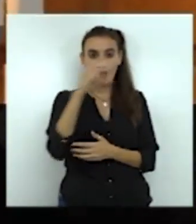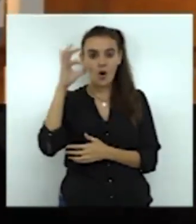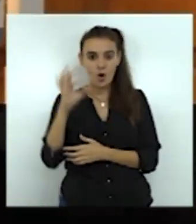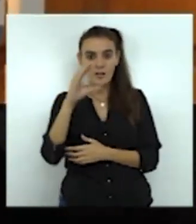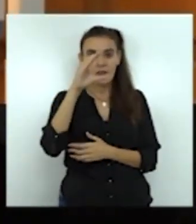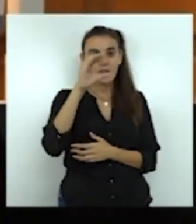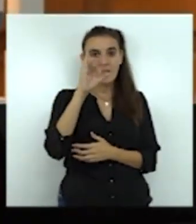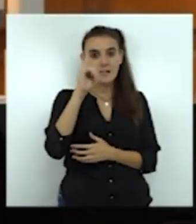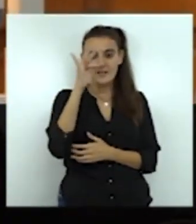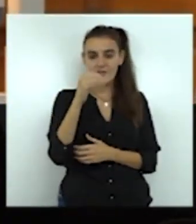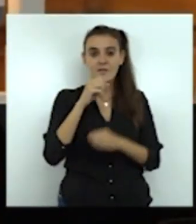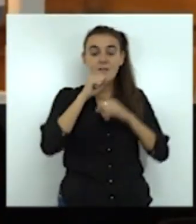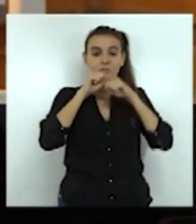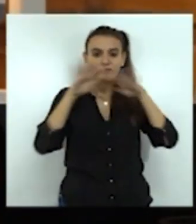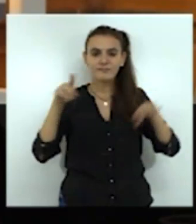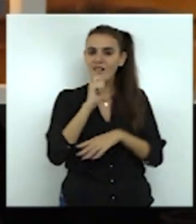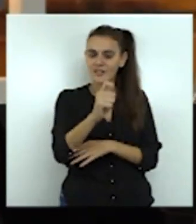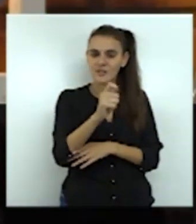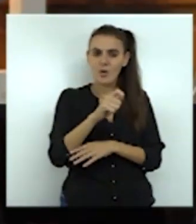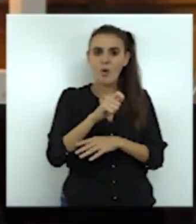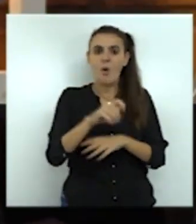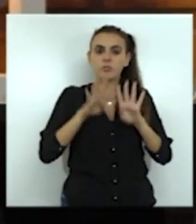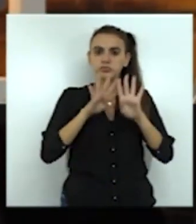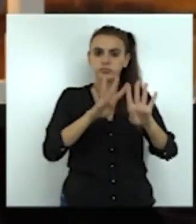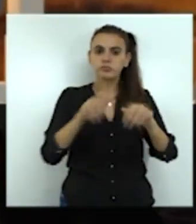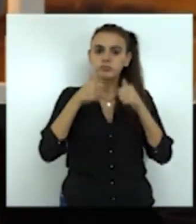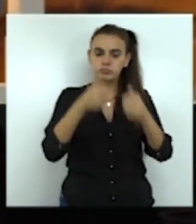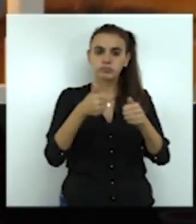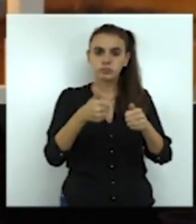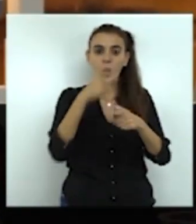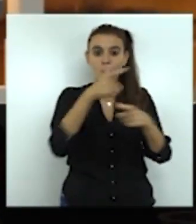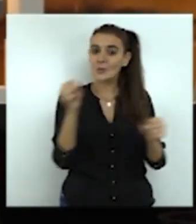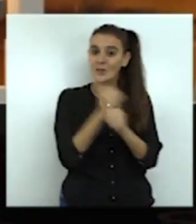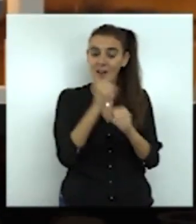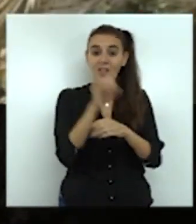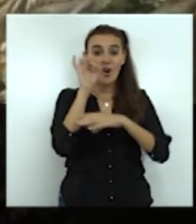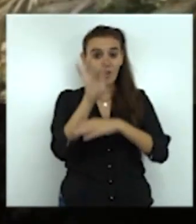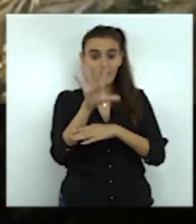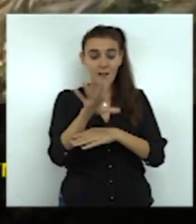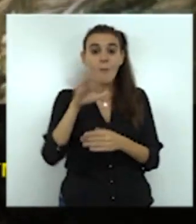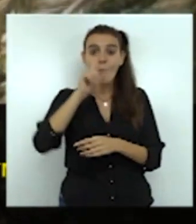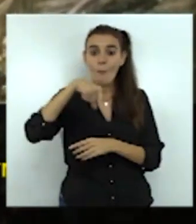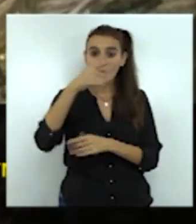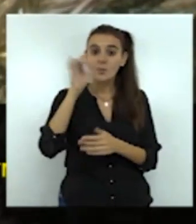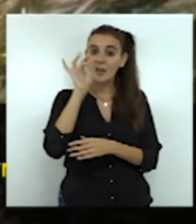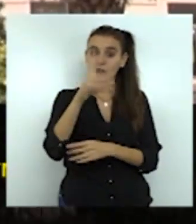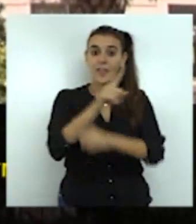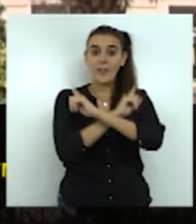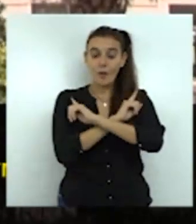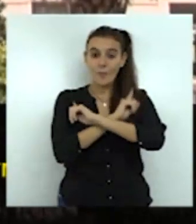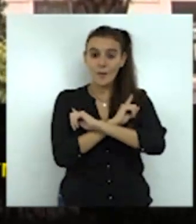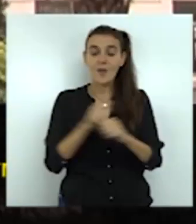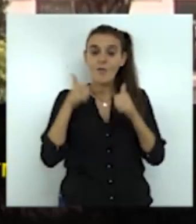anunciado que se retoman las movilizaciones han convocado a los trabajadores de Correos para que el próximo 14 de noviembre se sumen a una